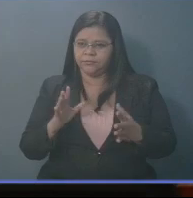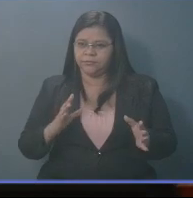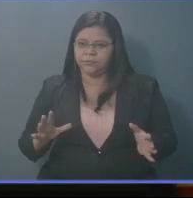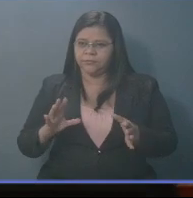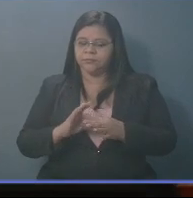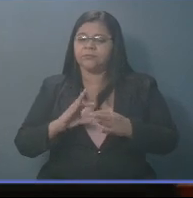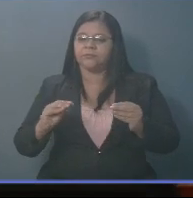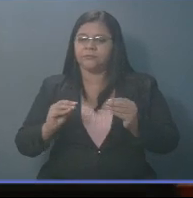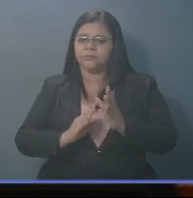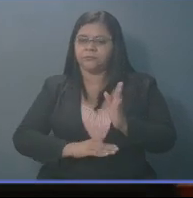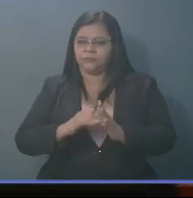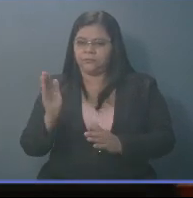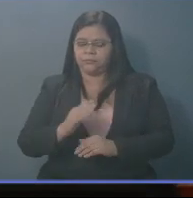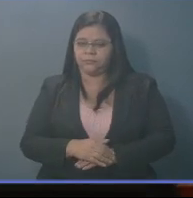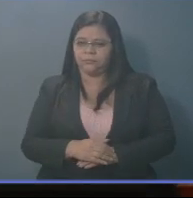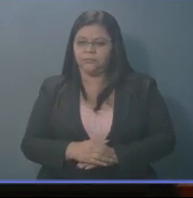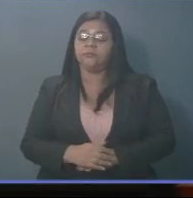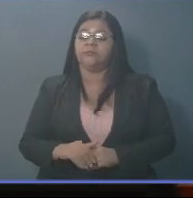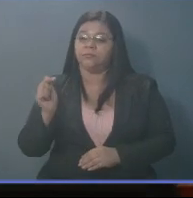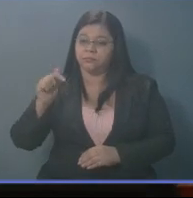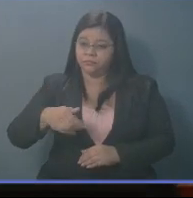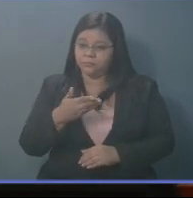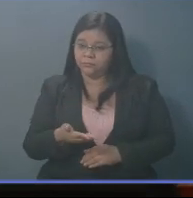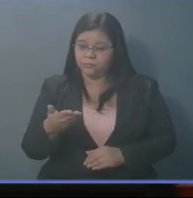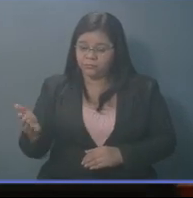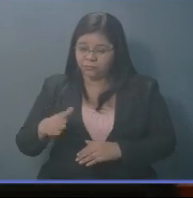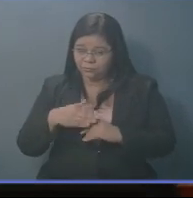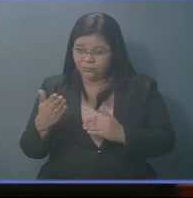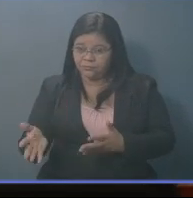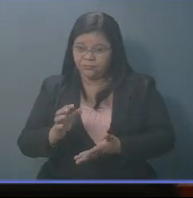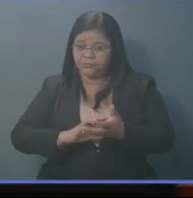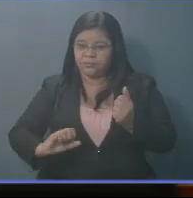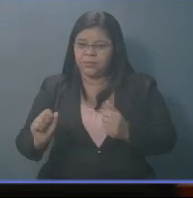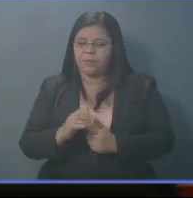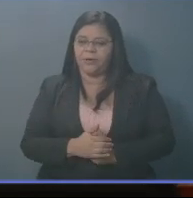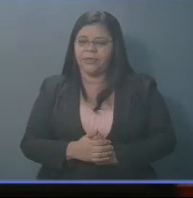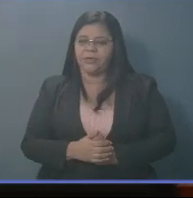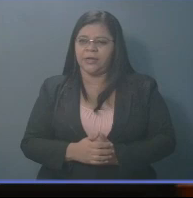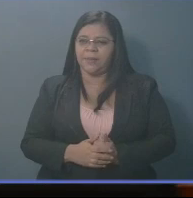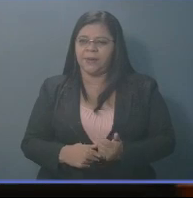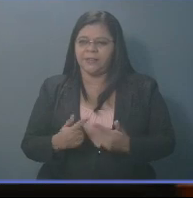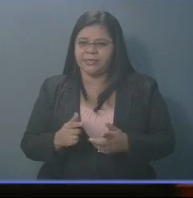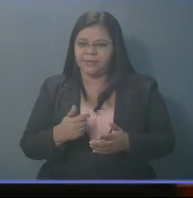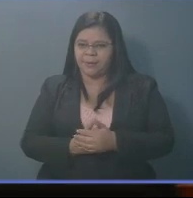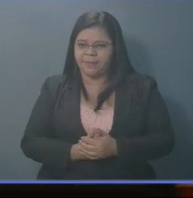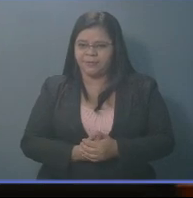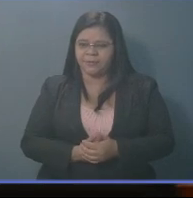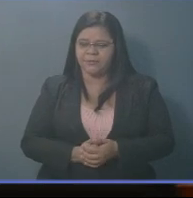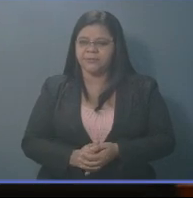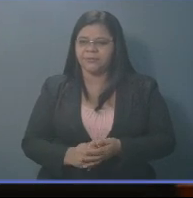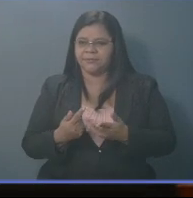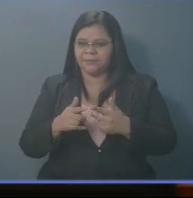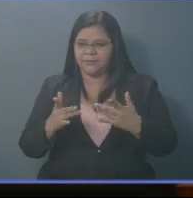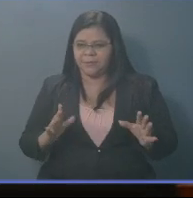presidente, que si aquí las cosas se descarrilan será por su responsabilidad al no